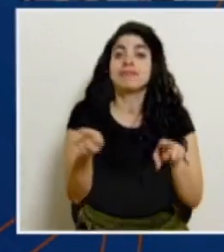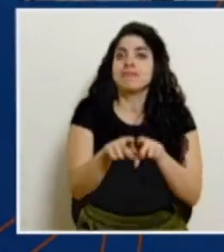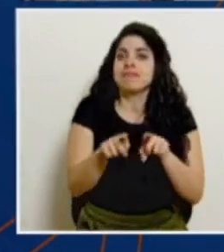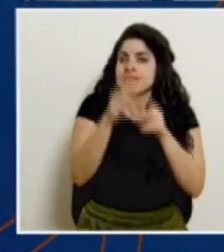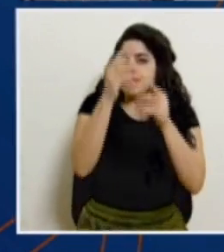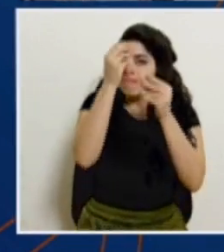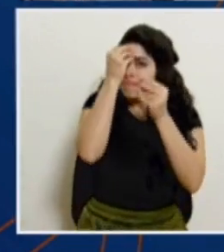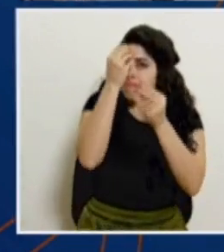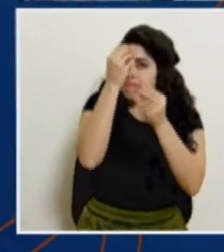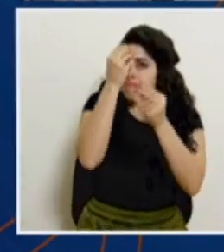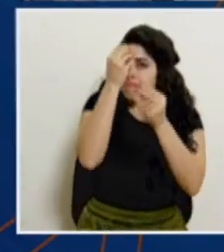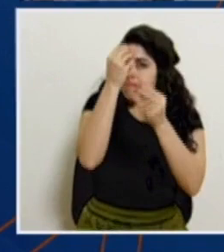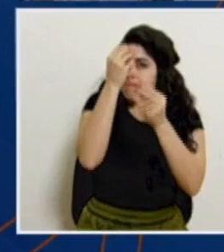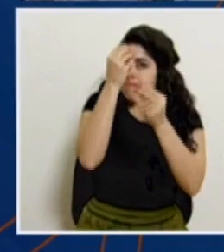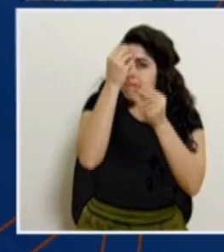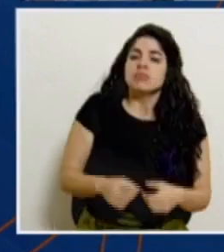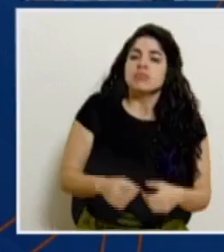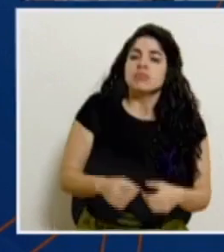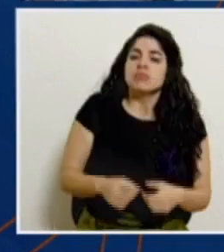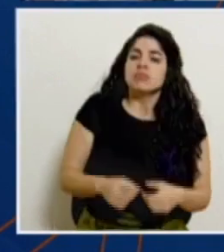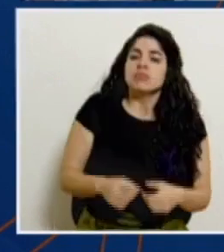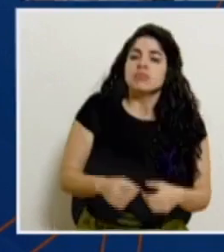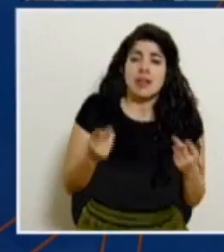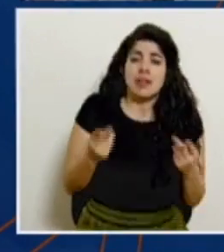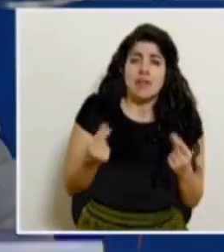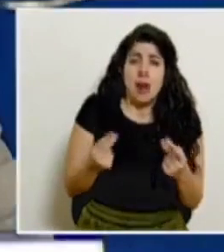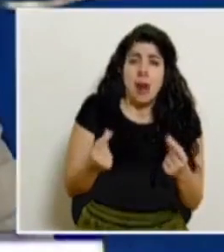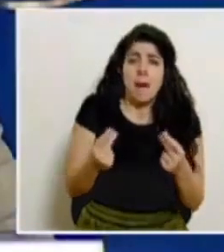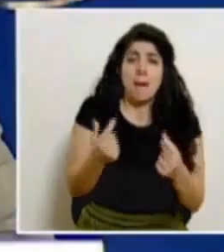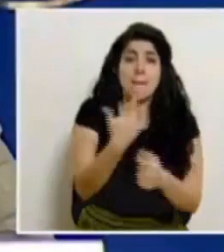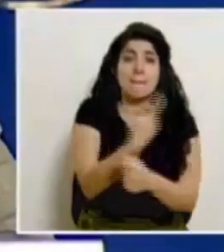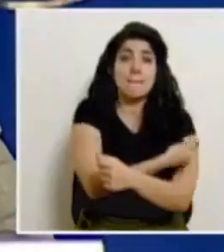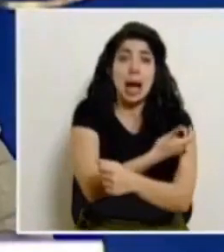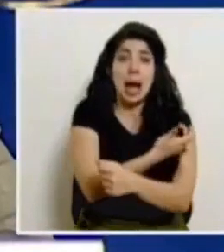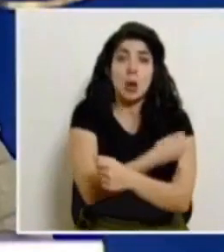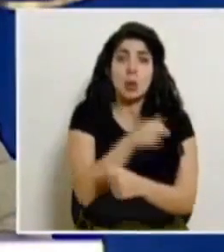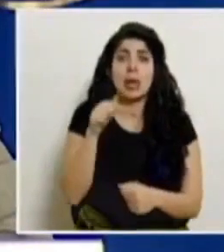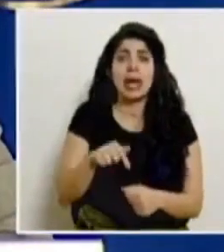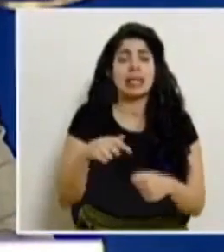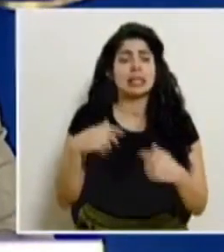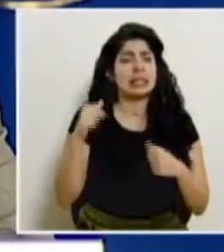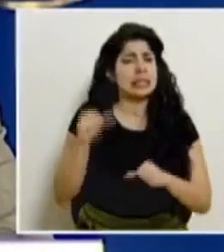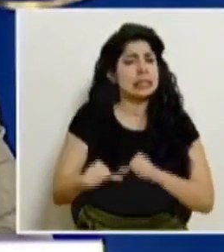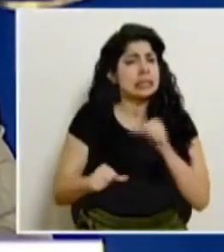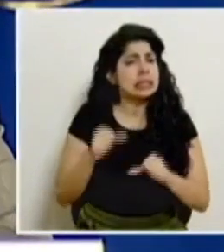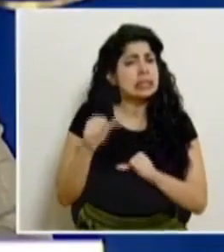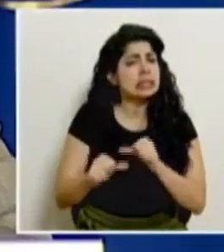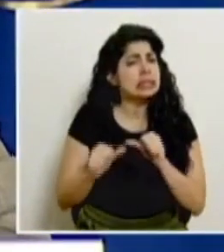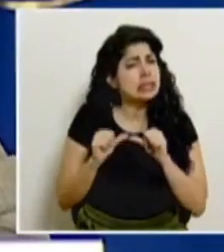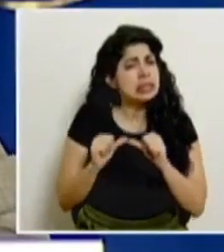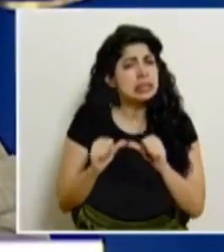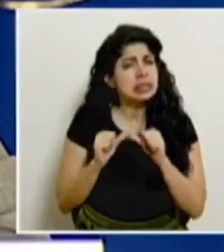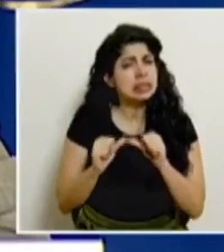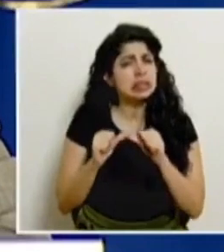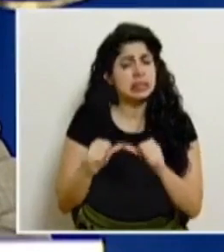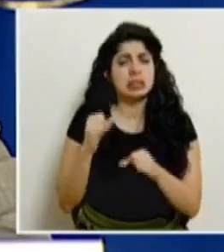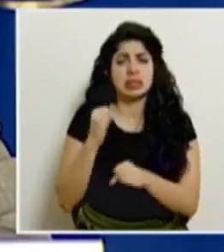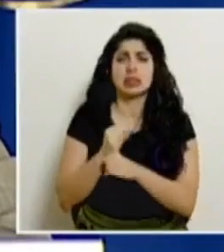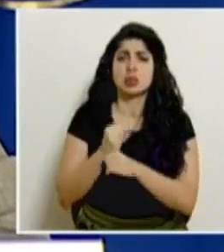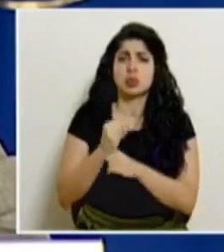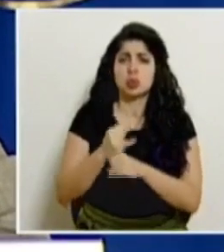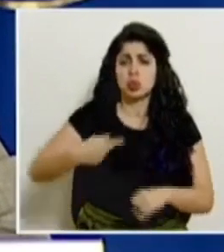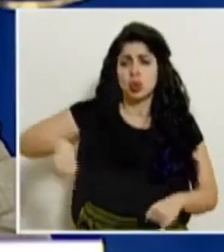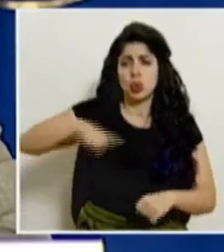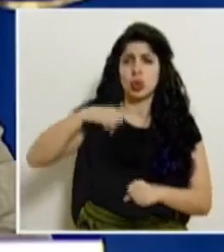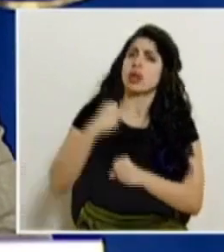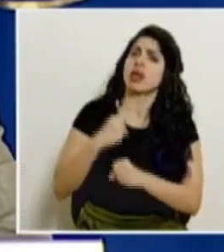que la aceleración de la vacunación es un esfuerzo permanente de las instituciones que estamos